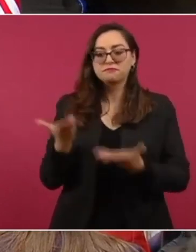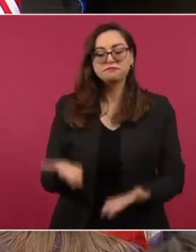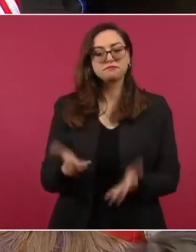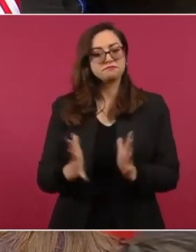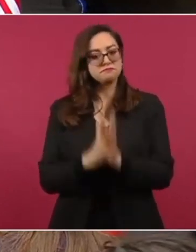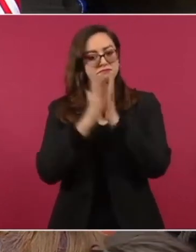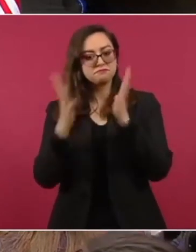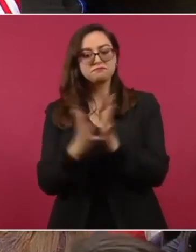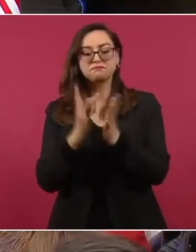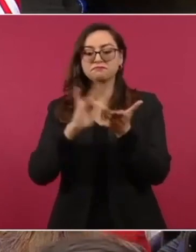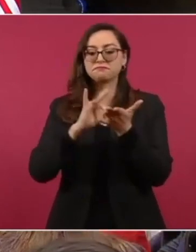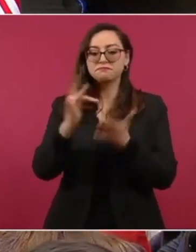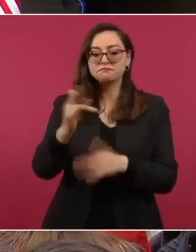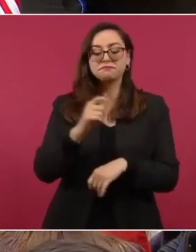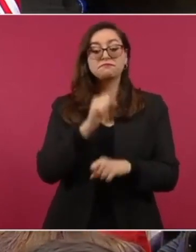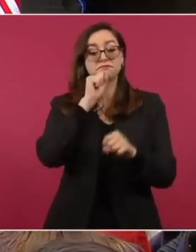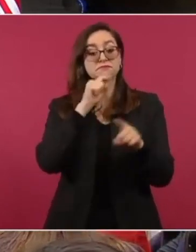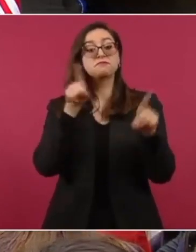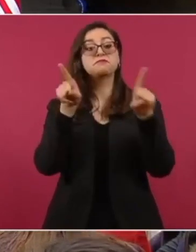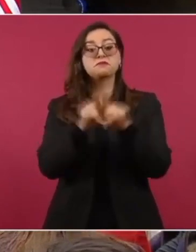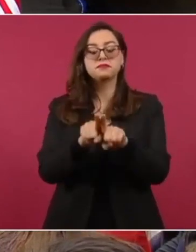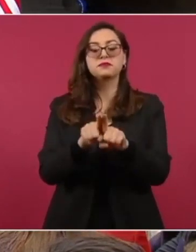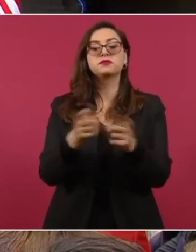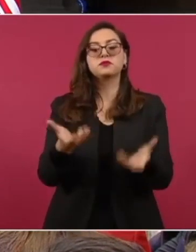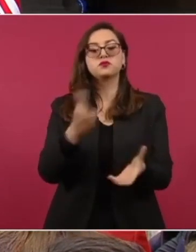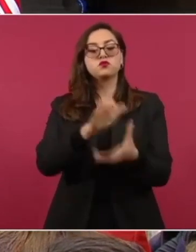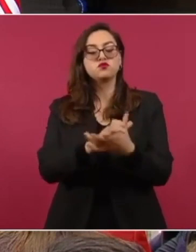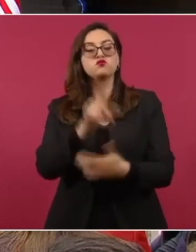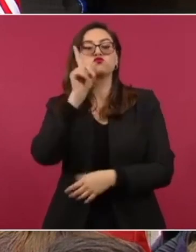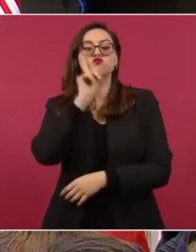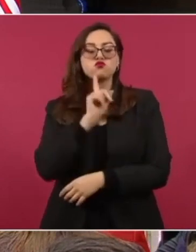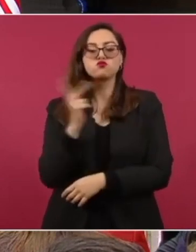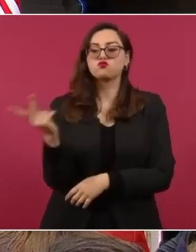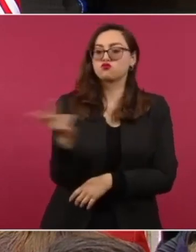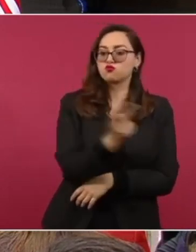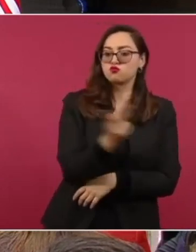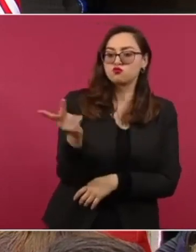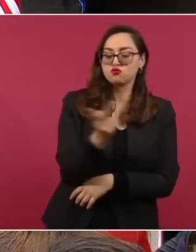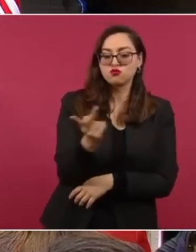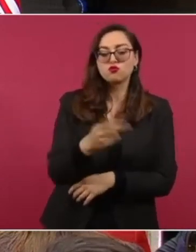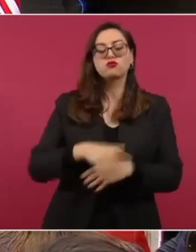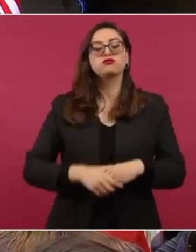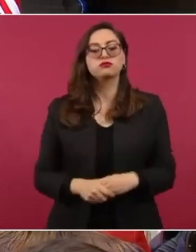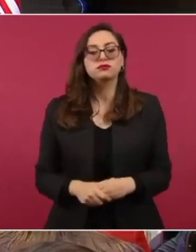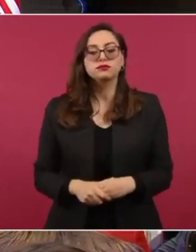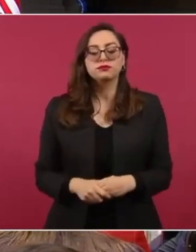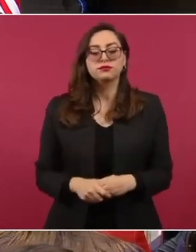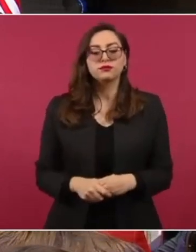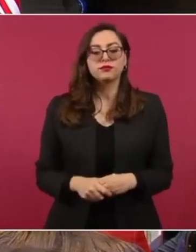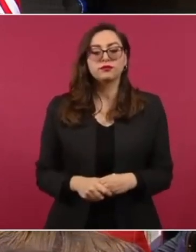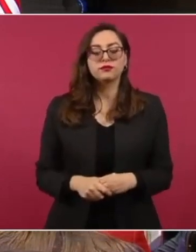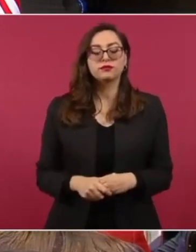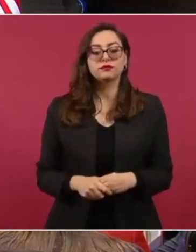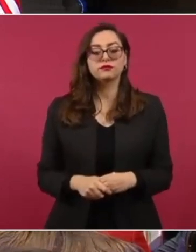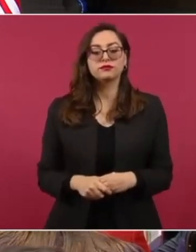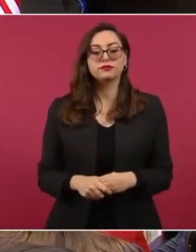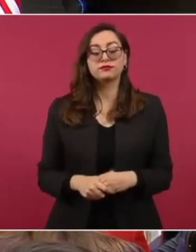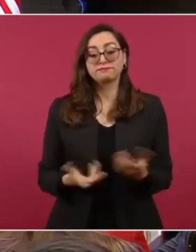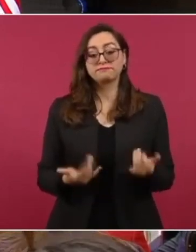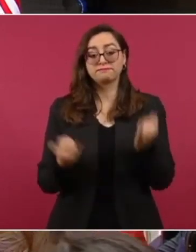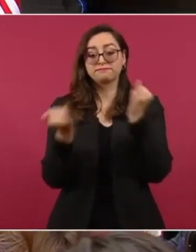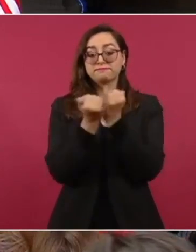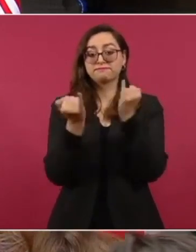sus señoras esposas, Jill y Sophie, así como de sus